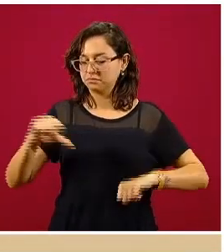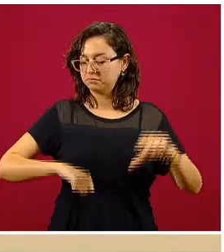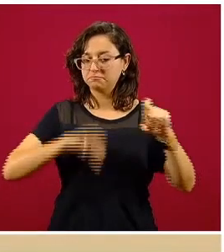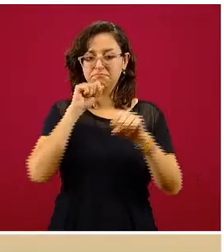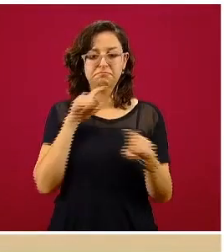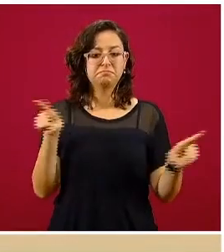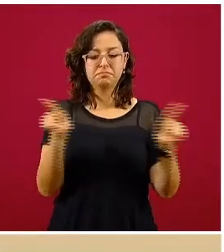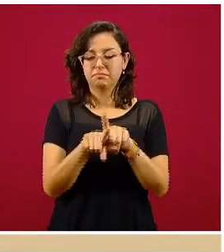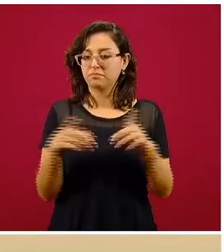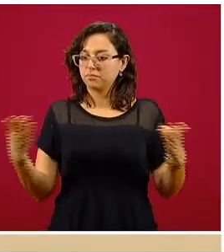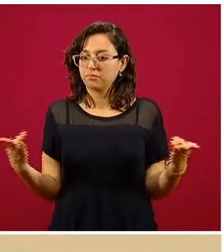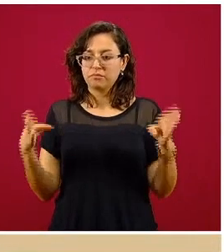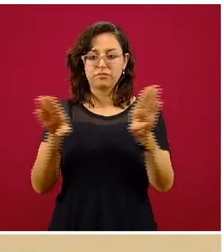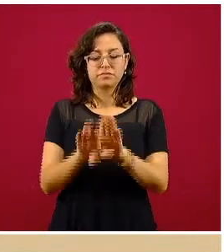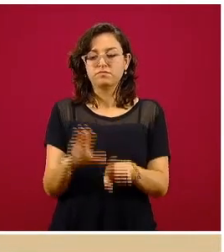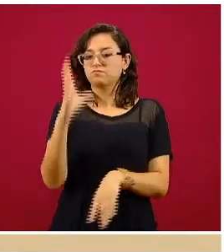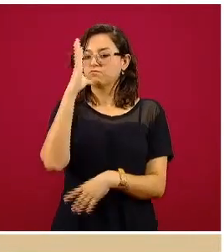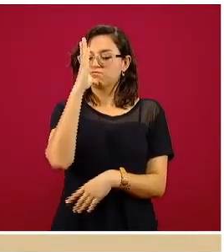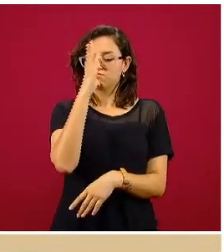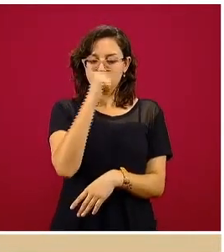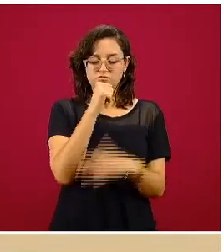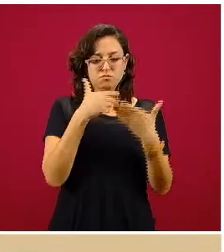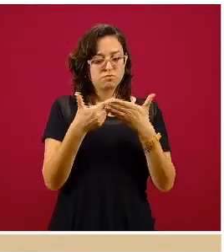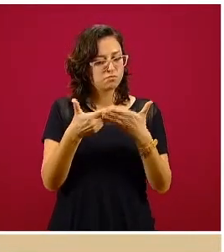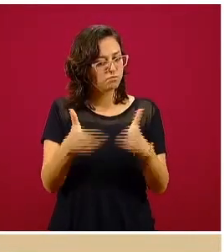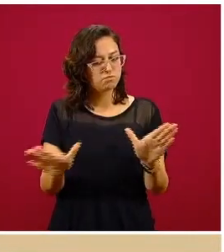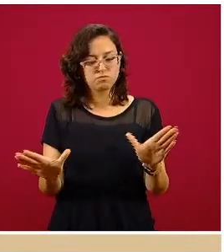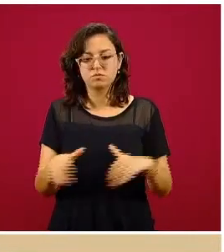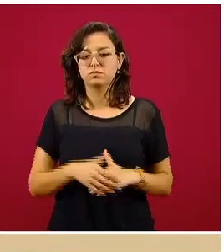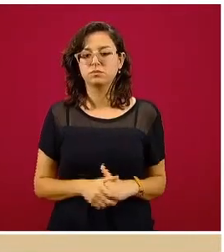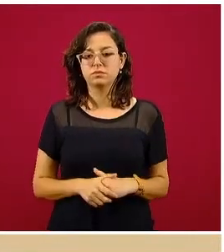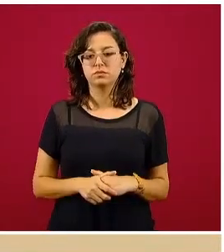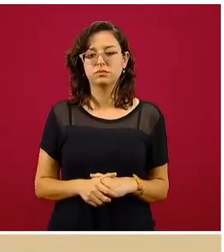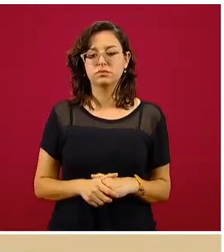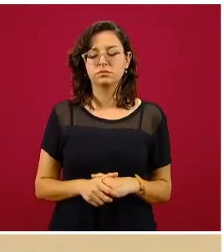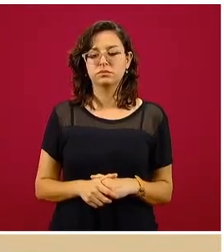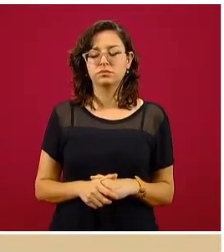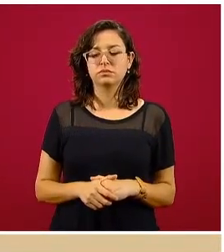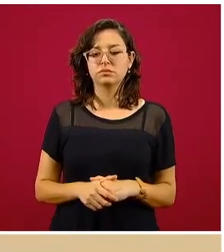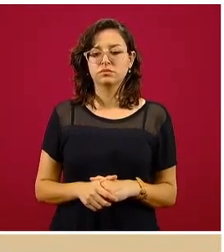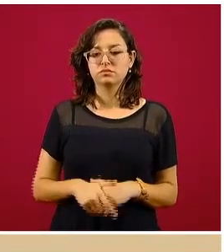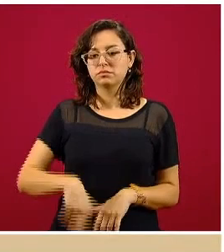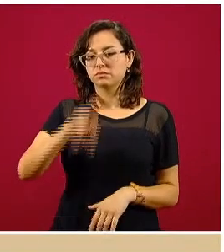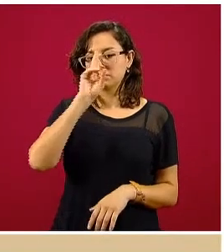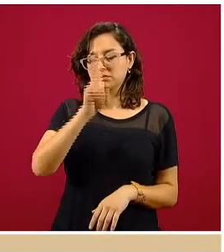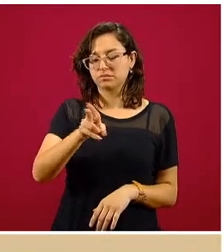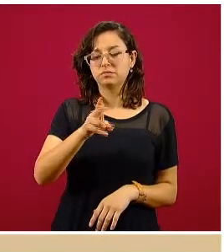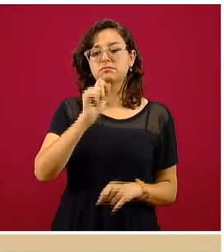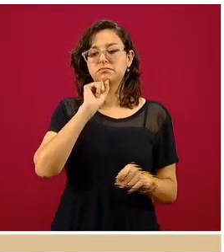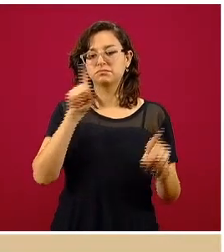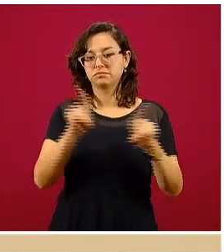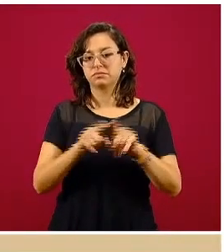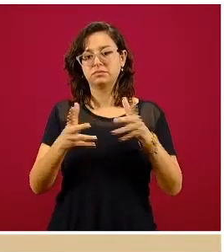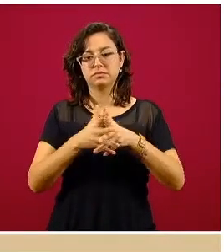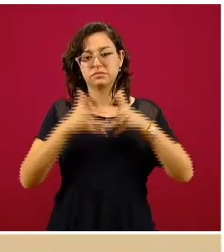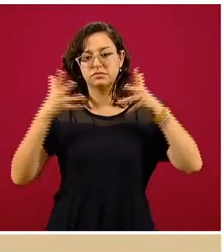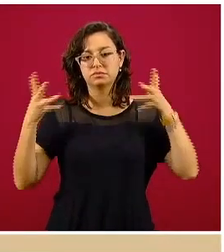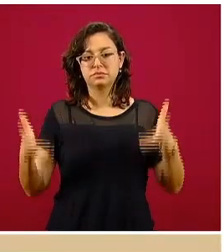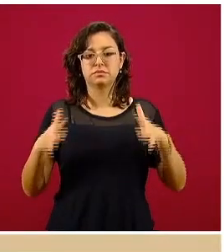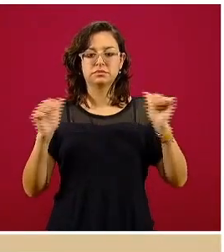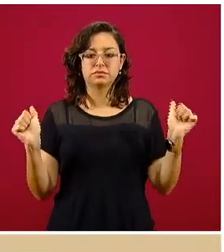también en semáforo rojo todavía se mantienen cerrados, está prohibido lógicamente las grandes